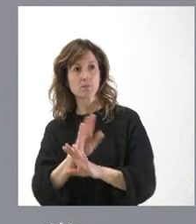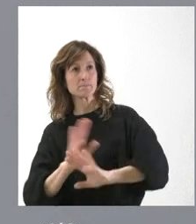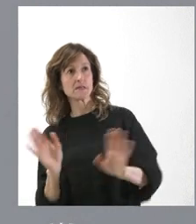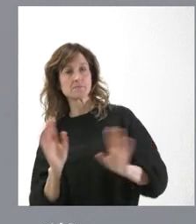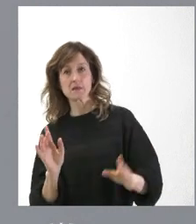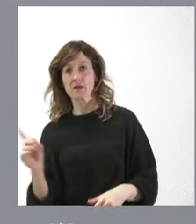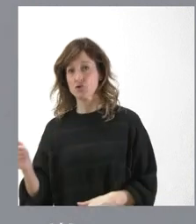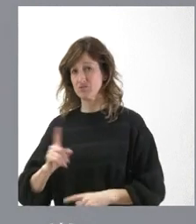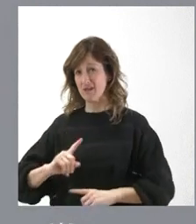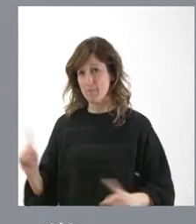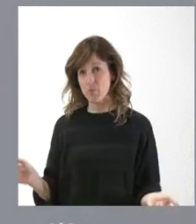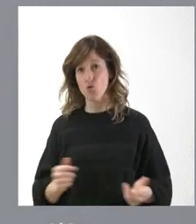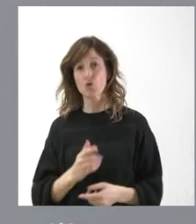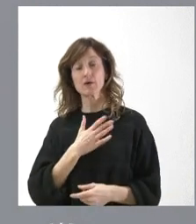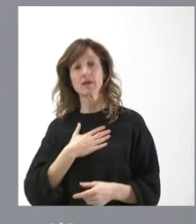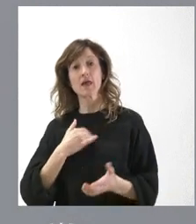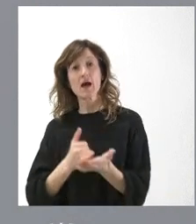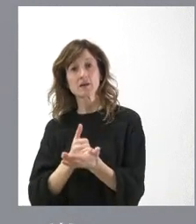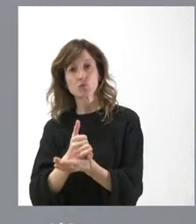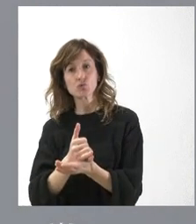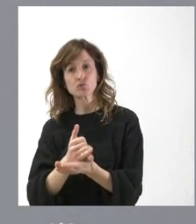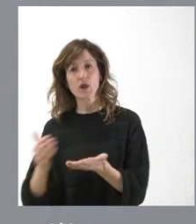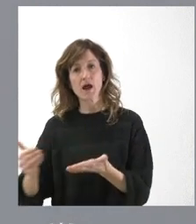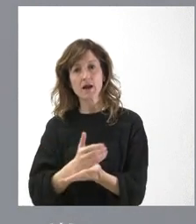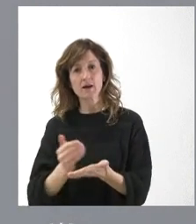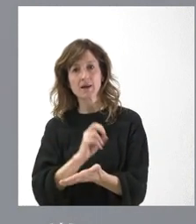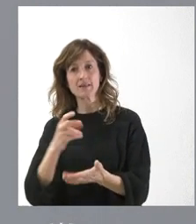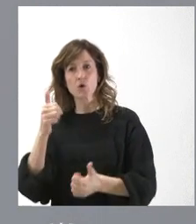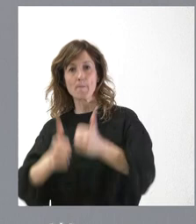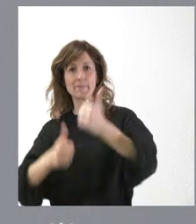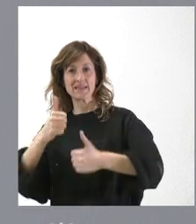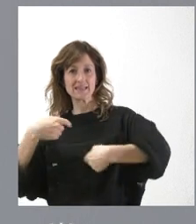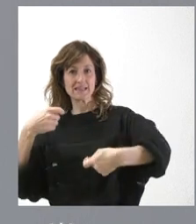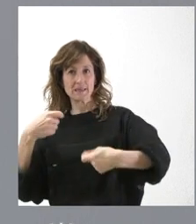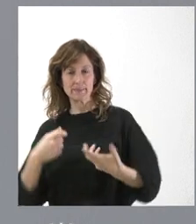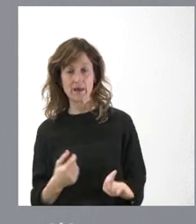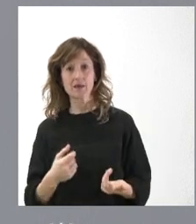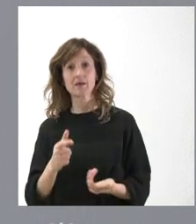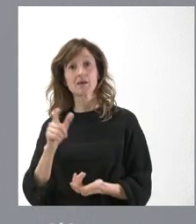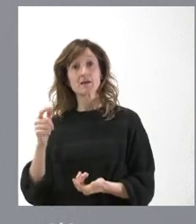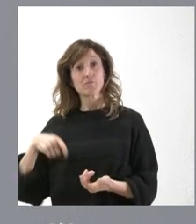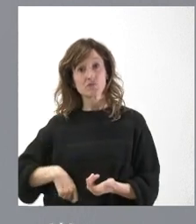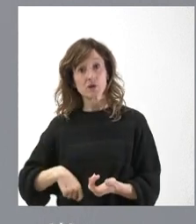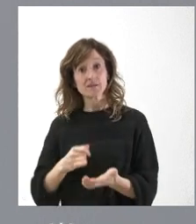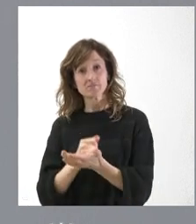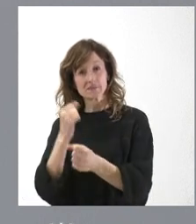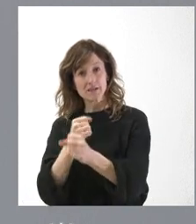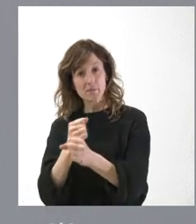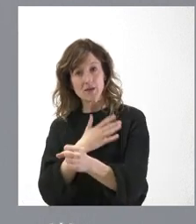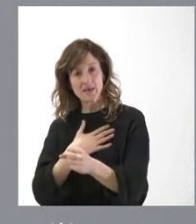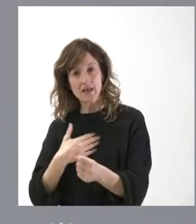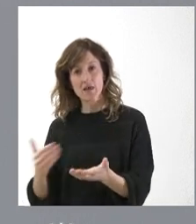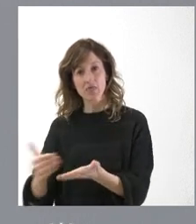lo quieren. Ellos lo que quieren es que la agricultura sea una agricultura rentable y competitiva. Y nosotros lo que queremos es que los agricultores trabajen, tengan